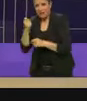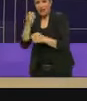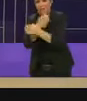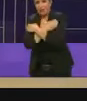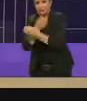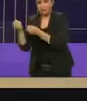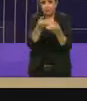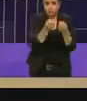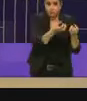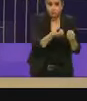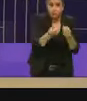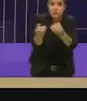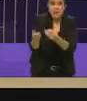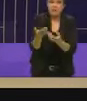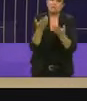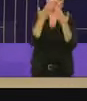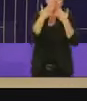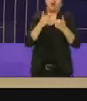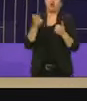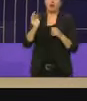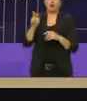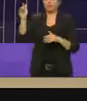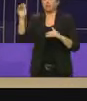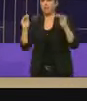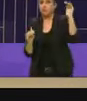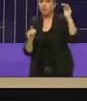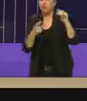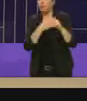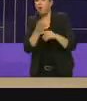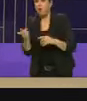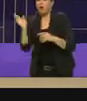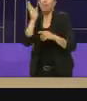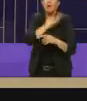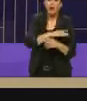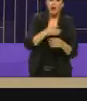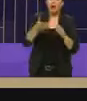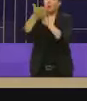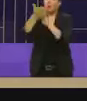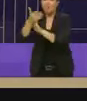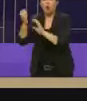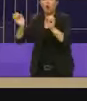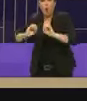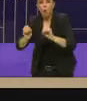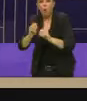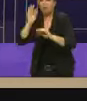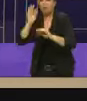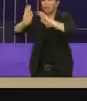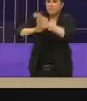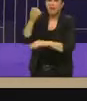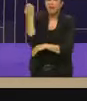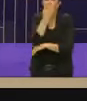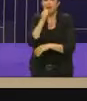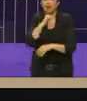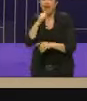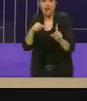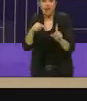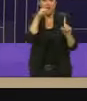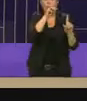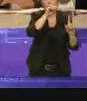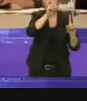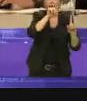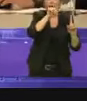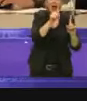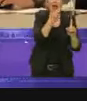el primer paso de la desigualdad y así las tienen y no han querido los gobiernos de Morena invertir.